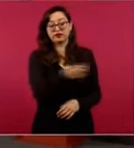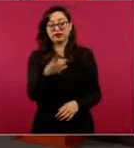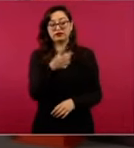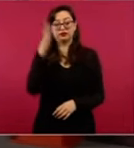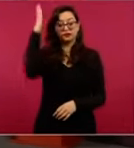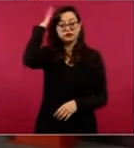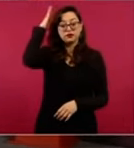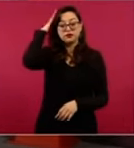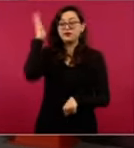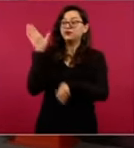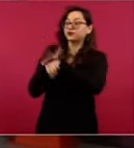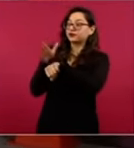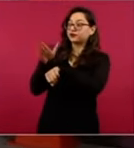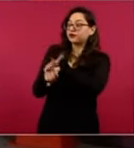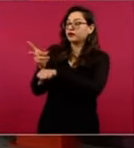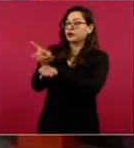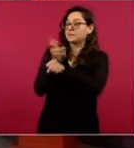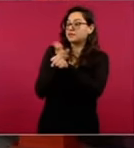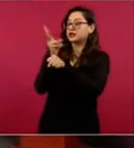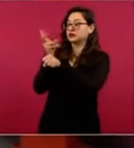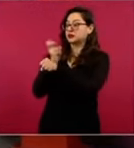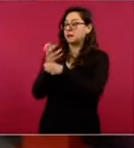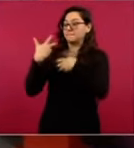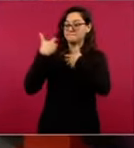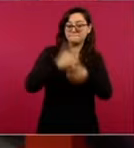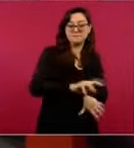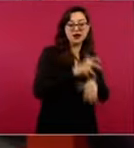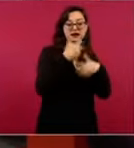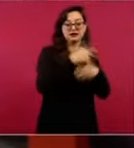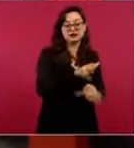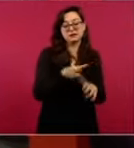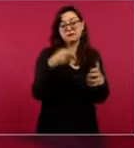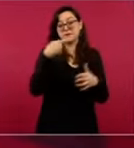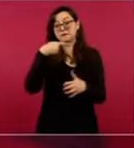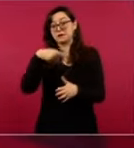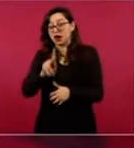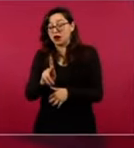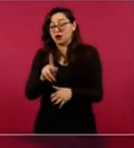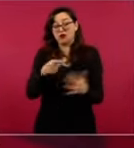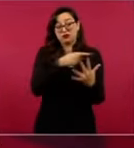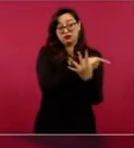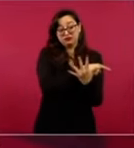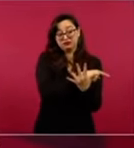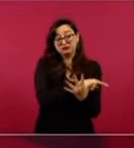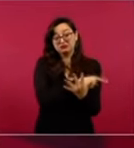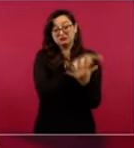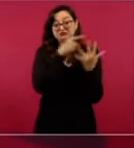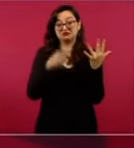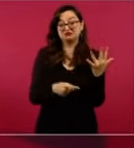los gobiernos anteriores, han sido,